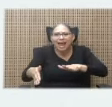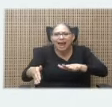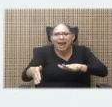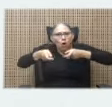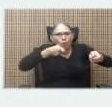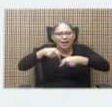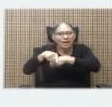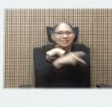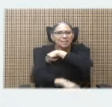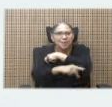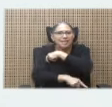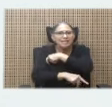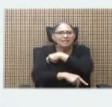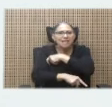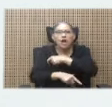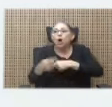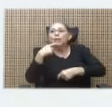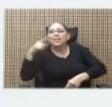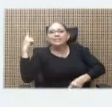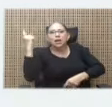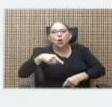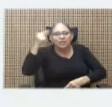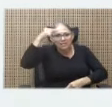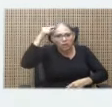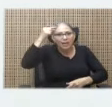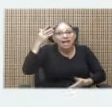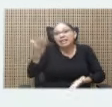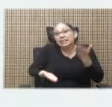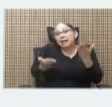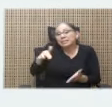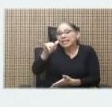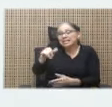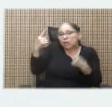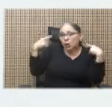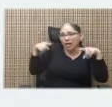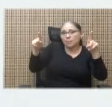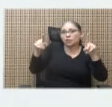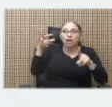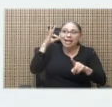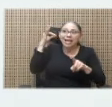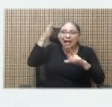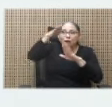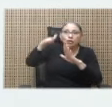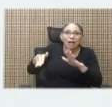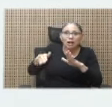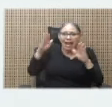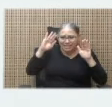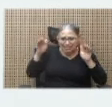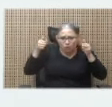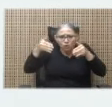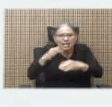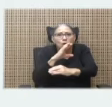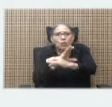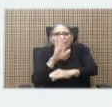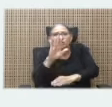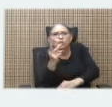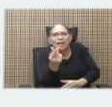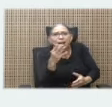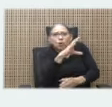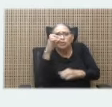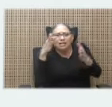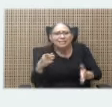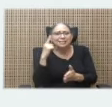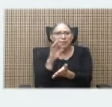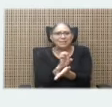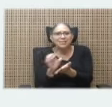país y girarle órdenes al gobierno. Tal vez así logremos que la Contralora se concentre en cuidar su dinero, costarricense, para